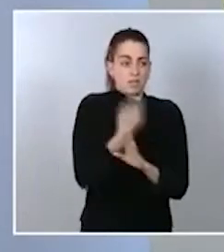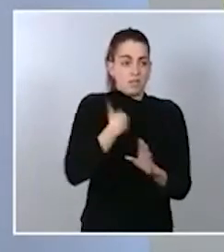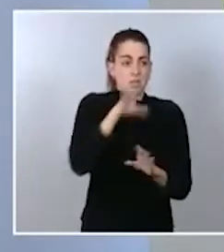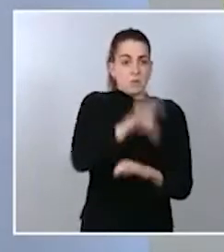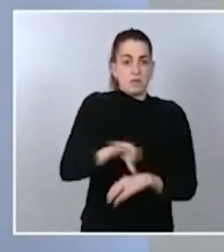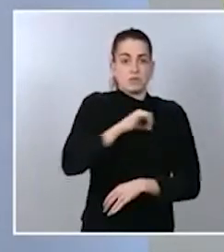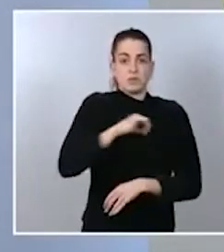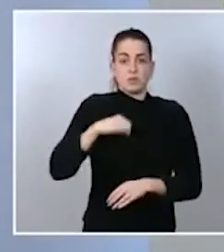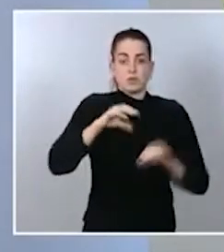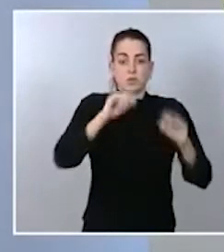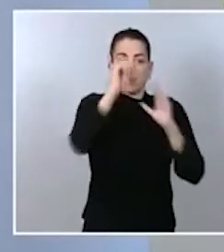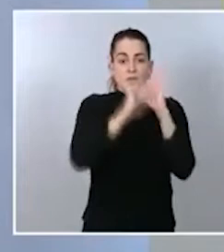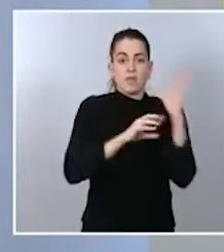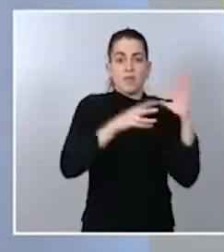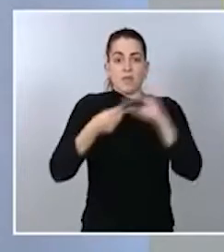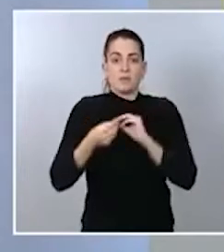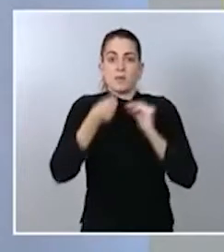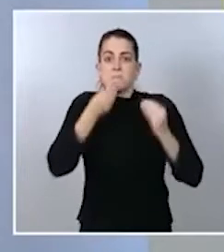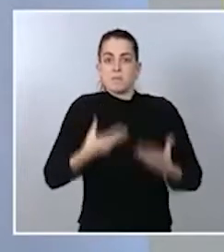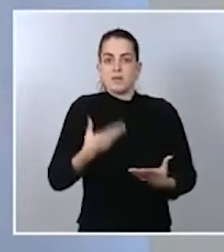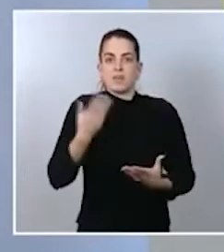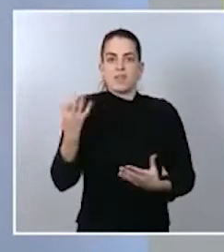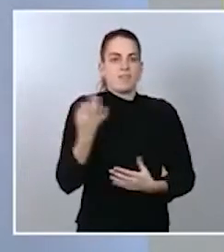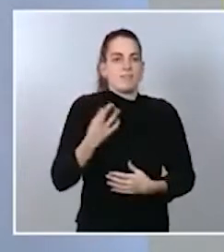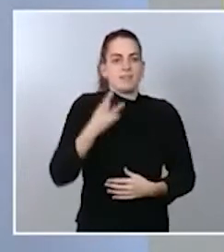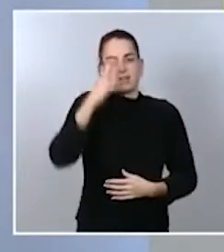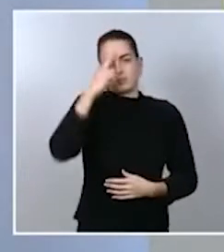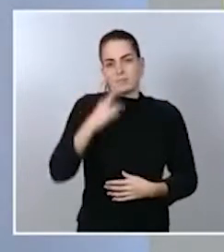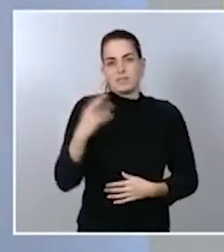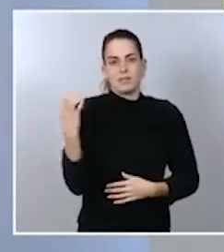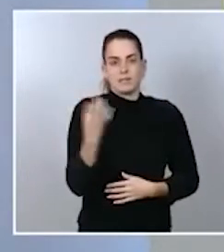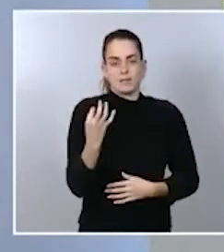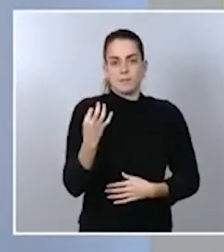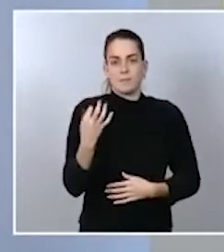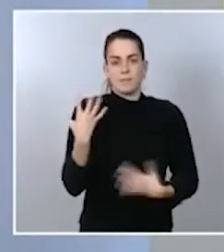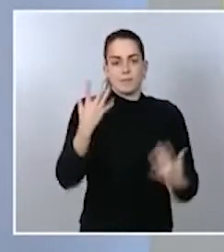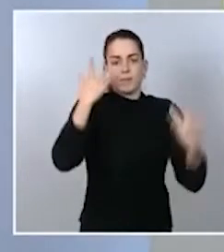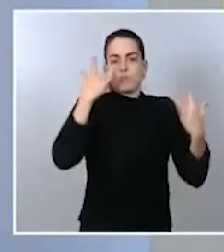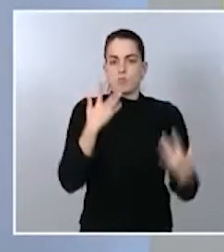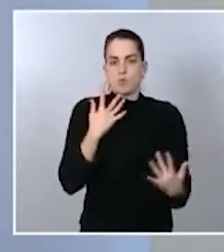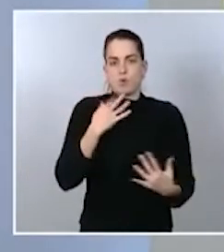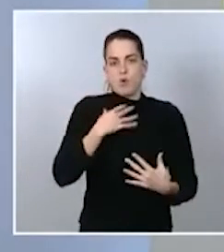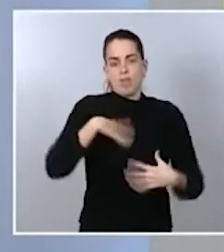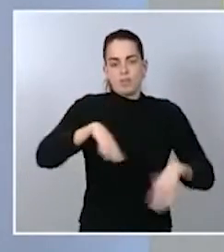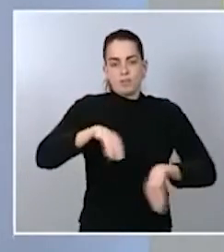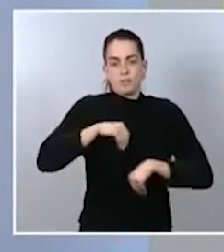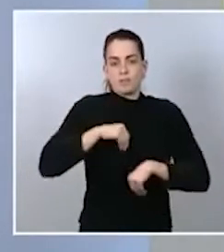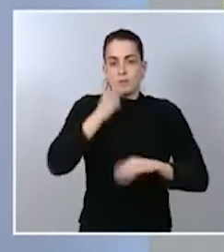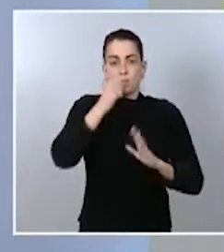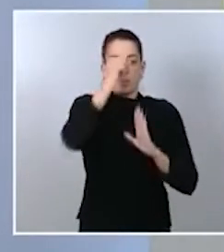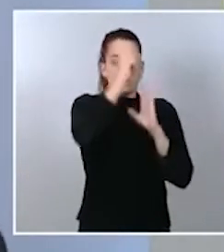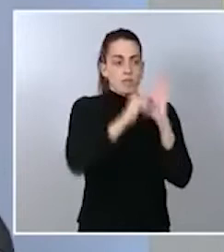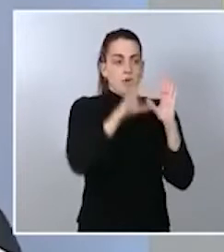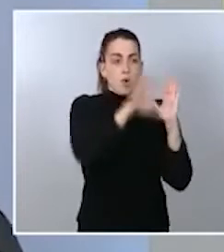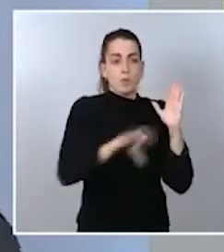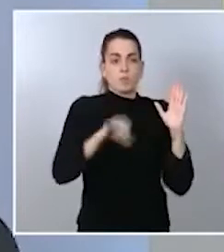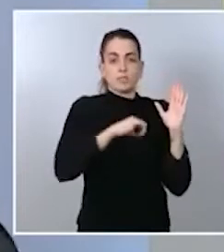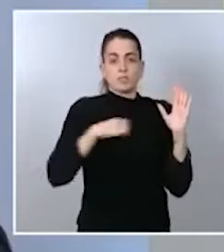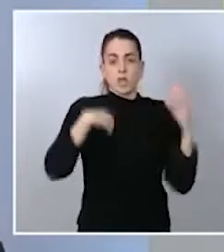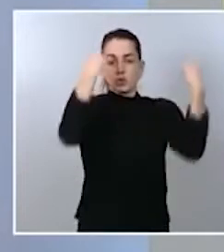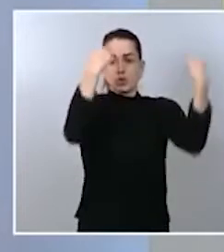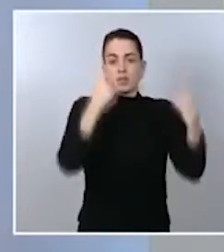hay que respetar con escrupulosidad las medidas dictadas por las distintas autoridades sanitarias.